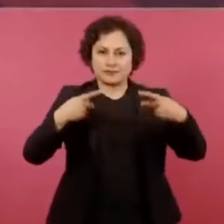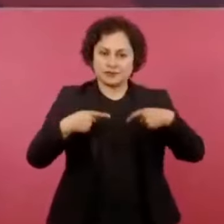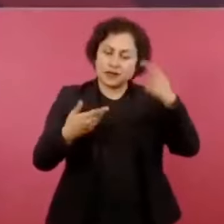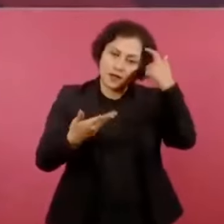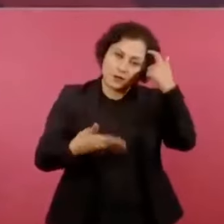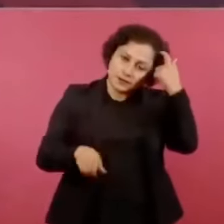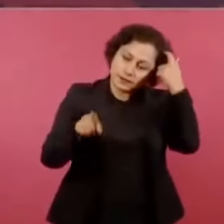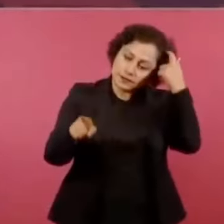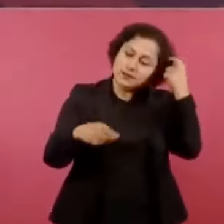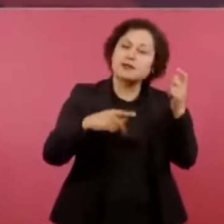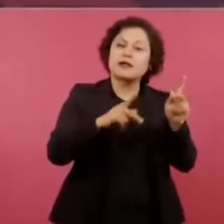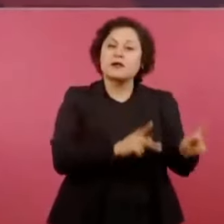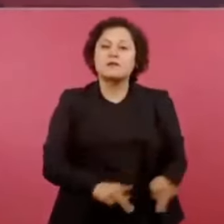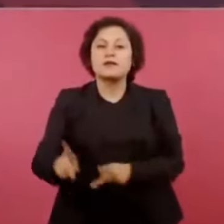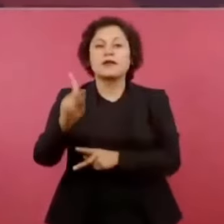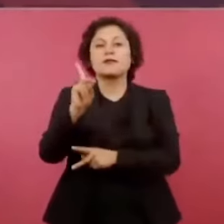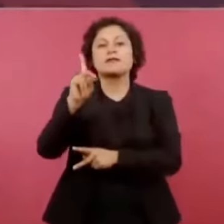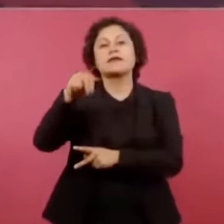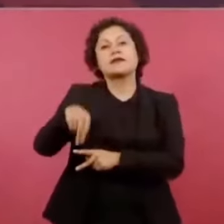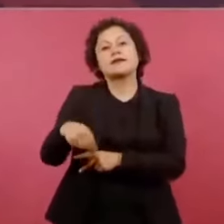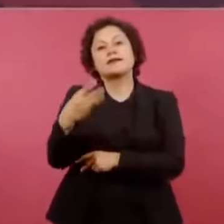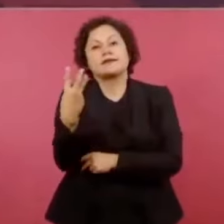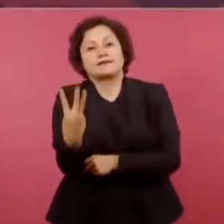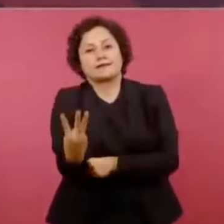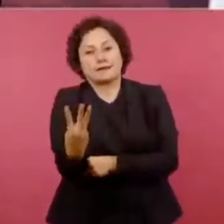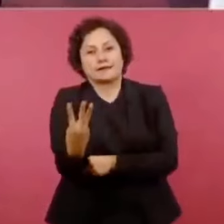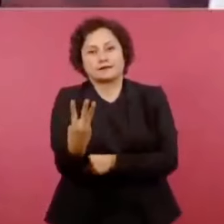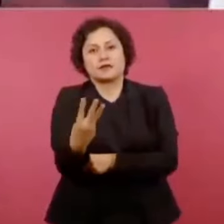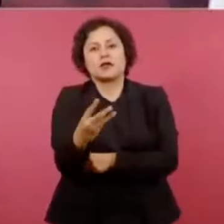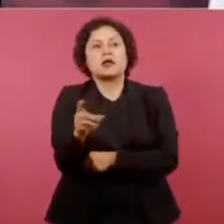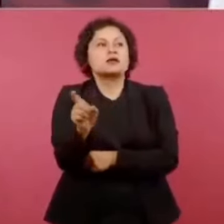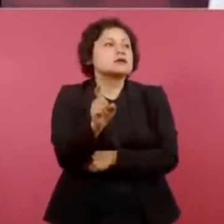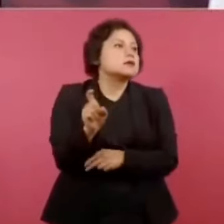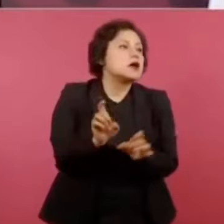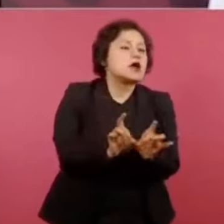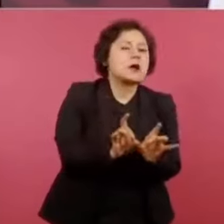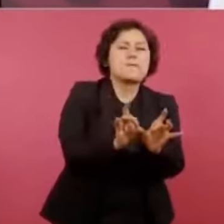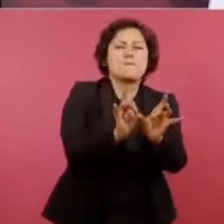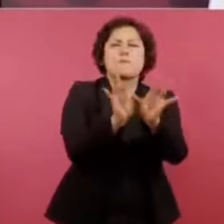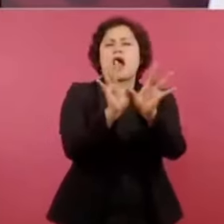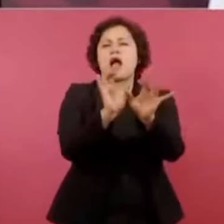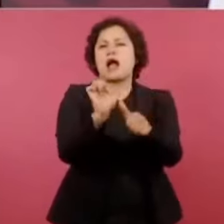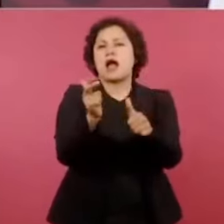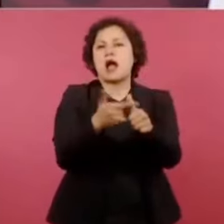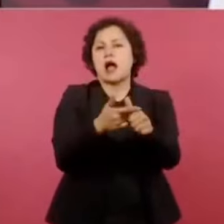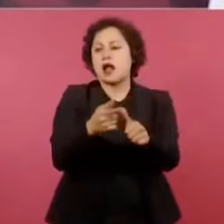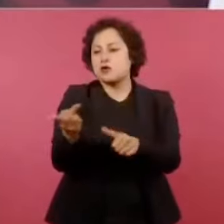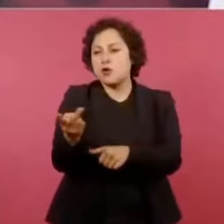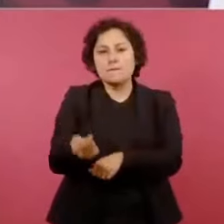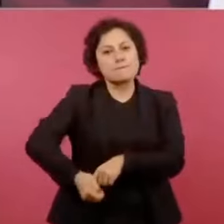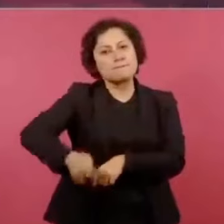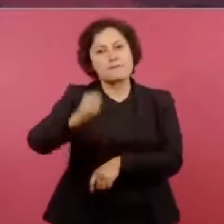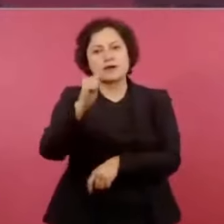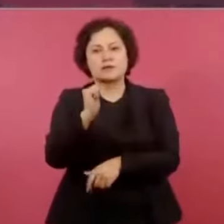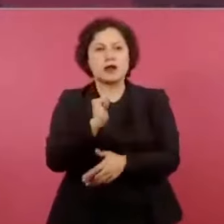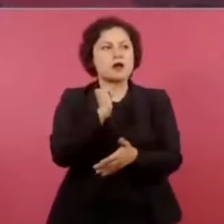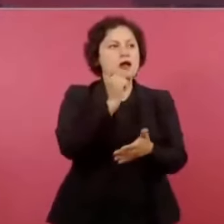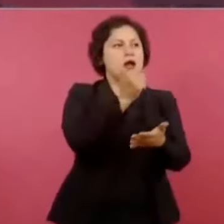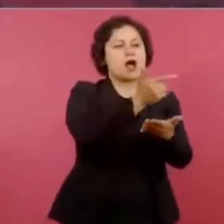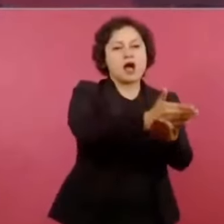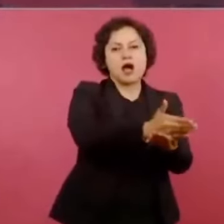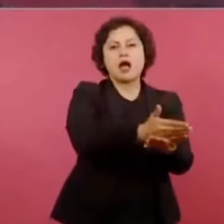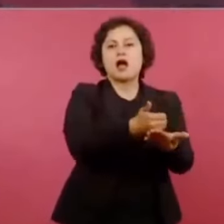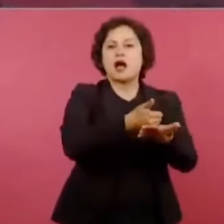son los primeros en llegar a auxiliar. Ahora los